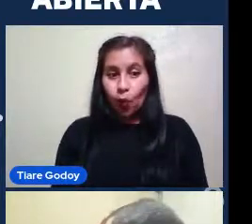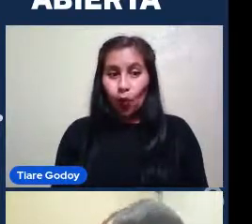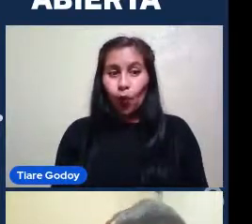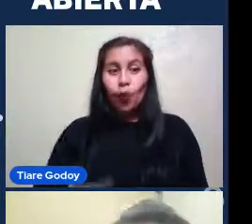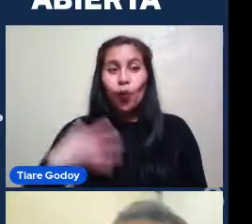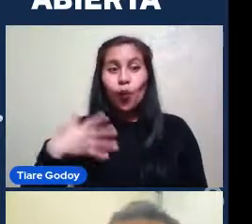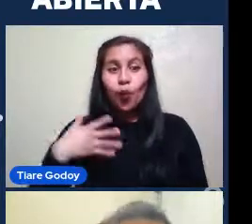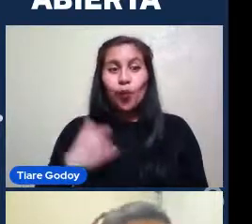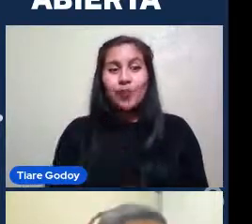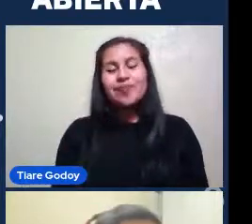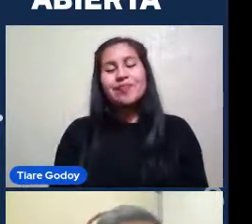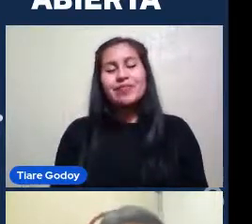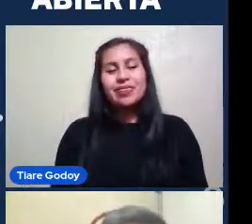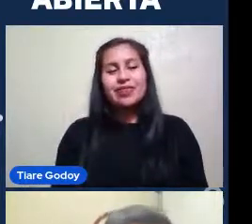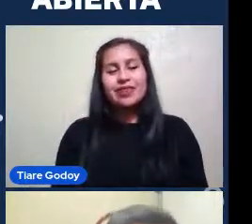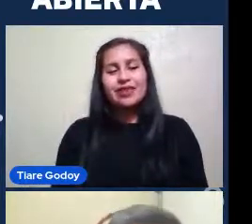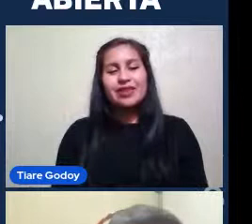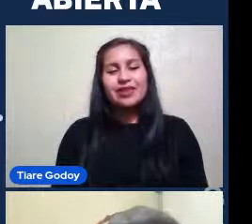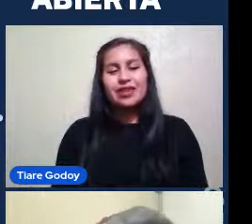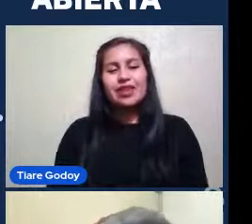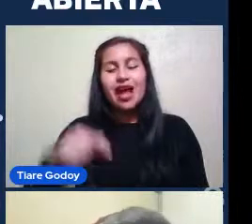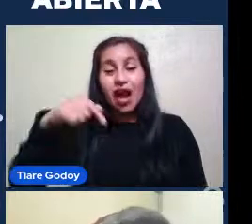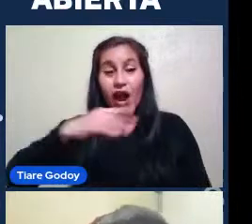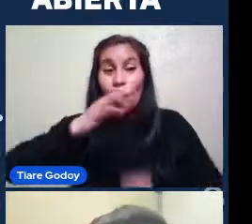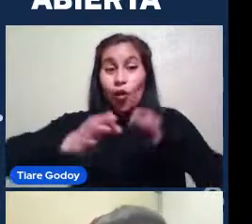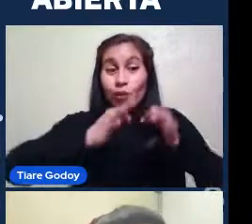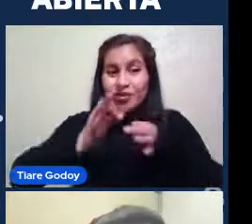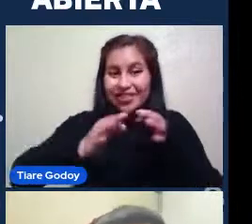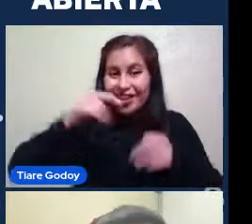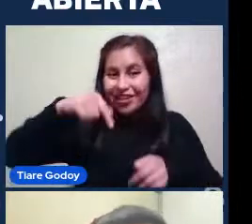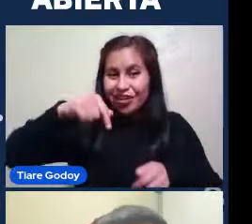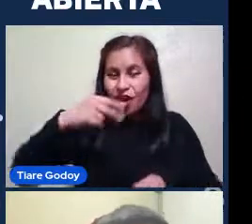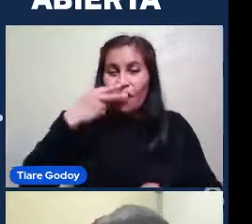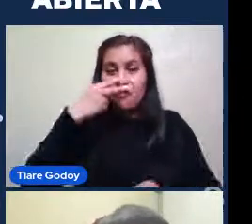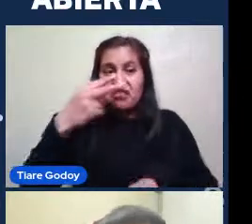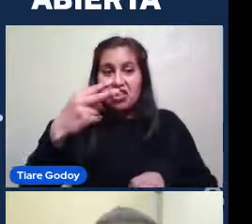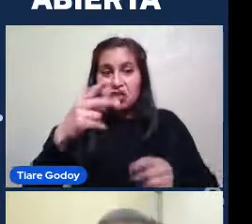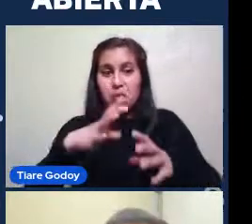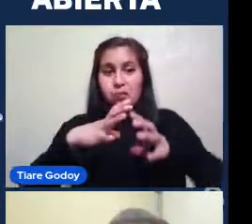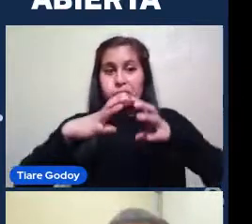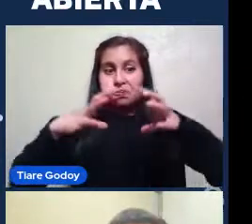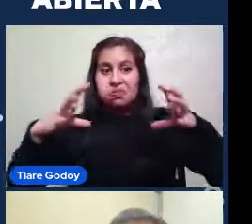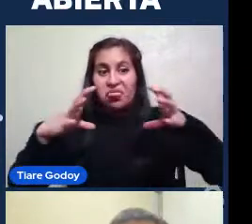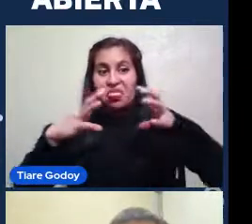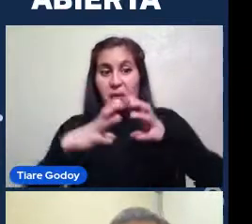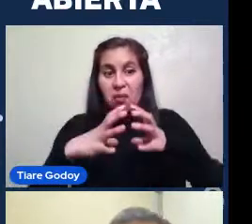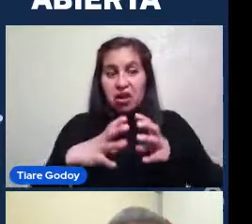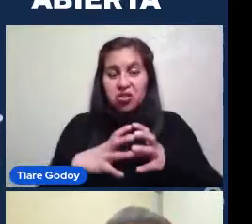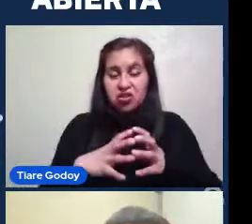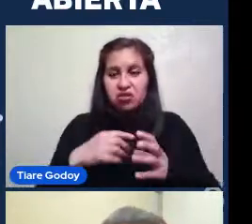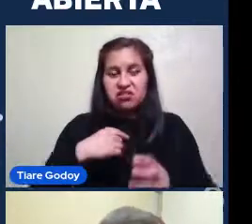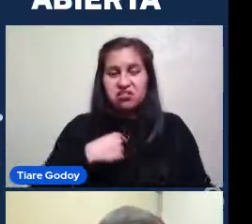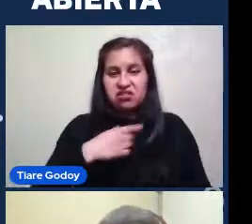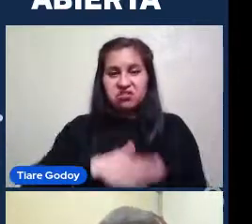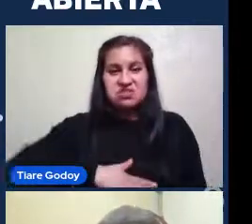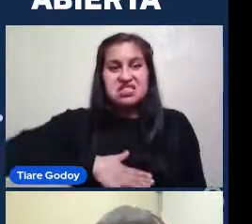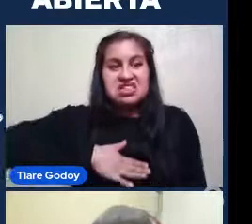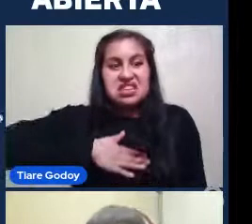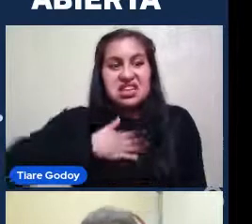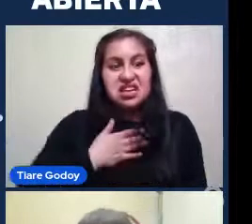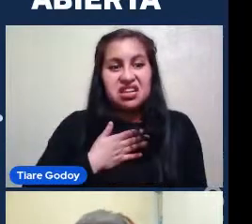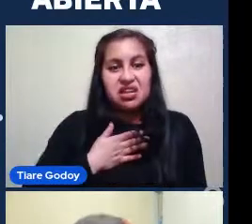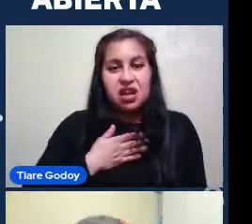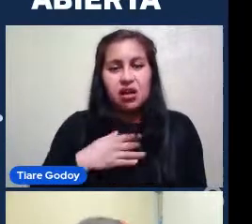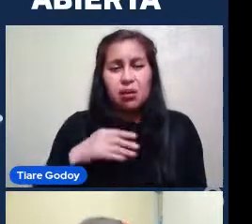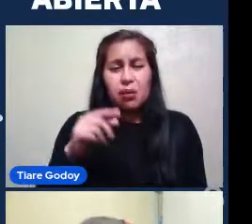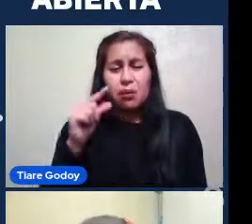Carolina Pino Lo resume muy bien Aquí en su comentario Dice Viendo los tamaños De las galaxias Ahora me siento Pequeñísima Y efectivamente